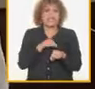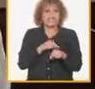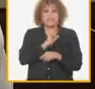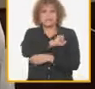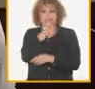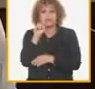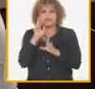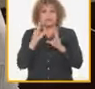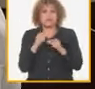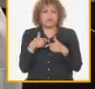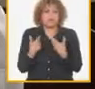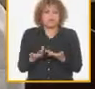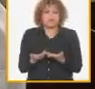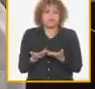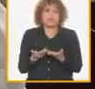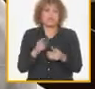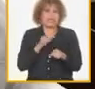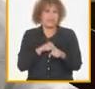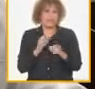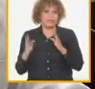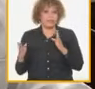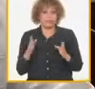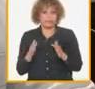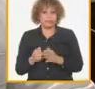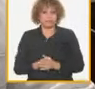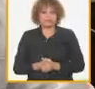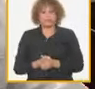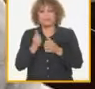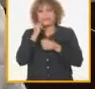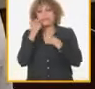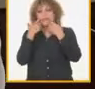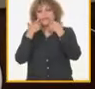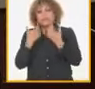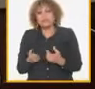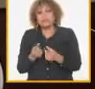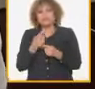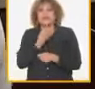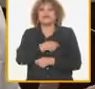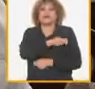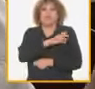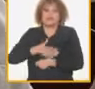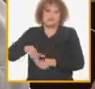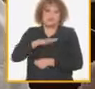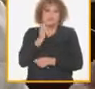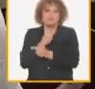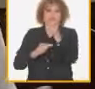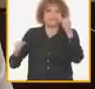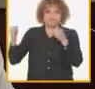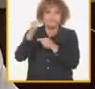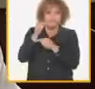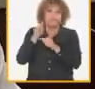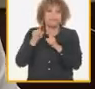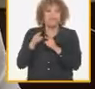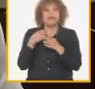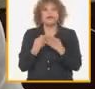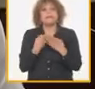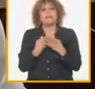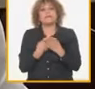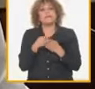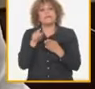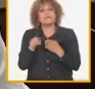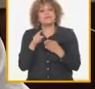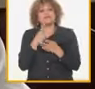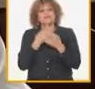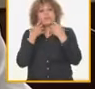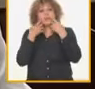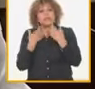a lograr porque lo más importante está en satisfacer las necesidades de la población en esos organismos yo creo que es